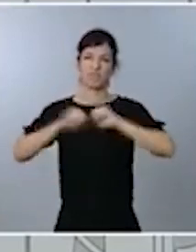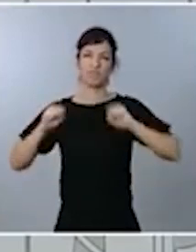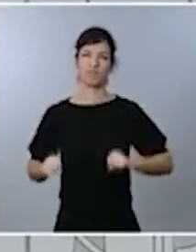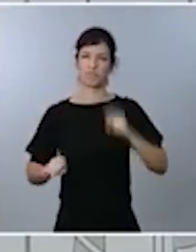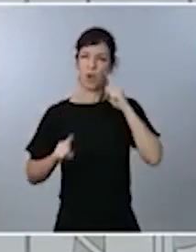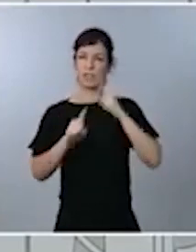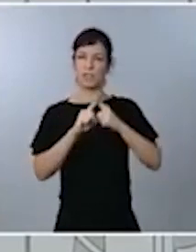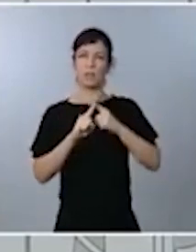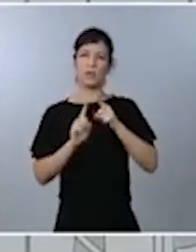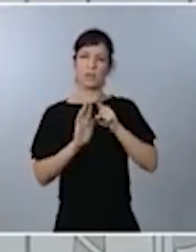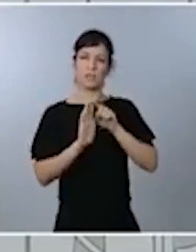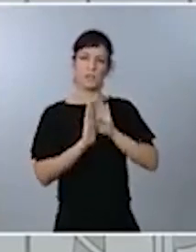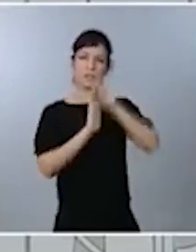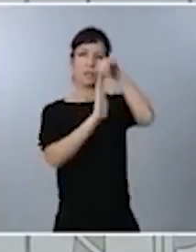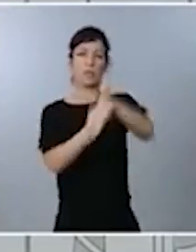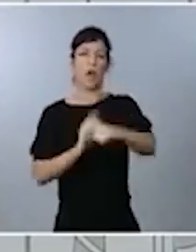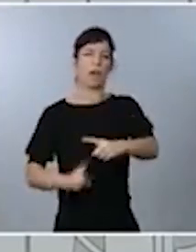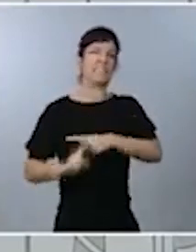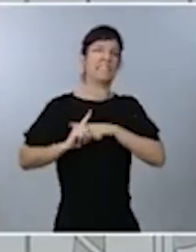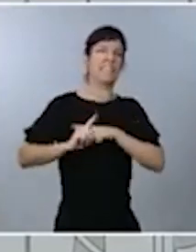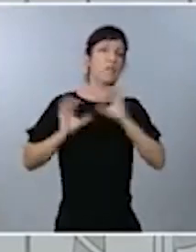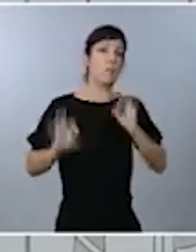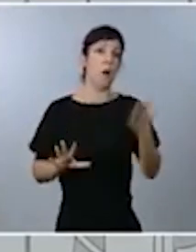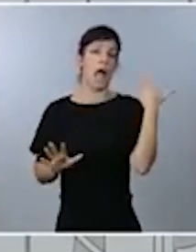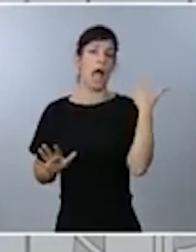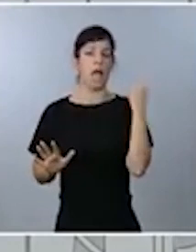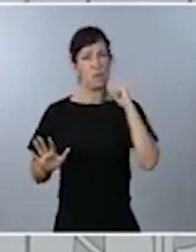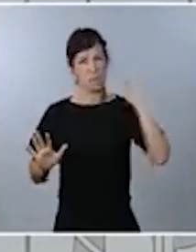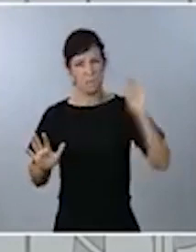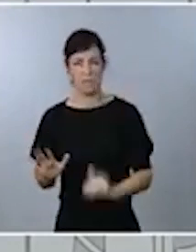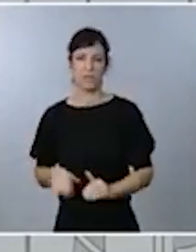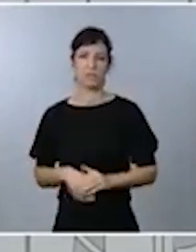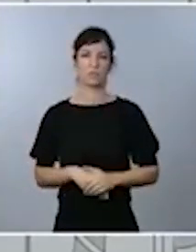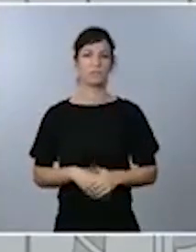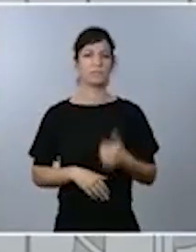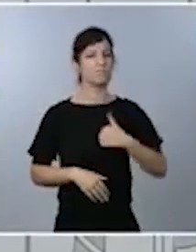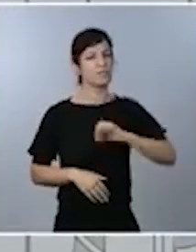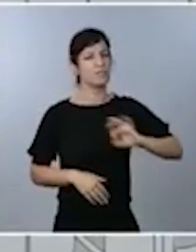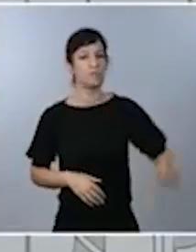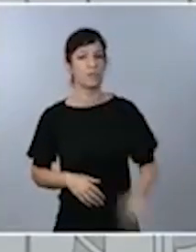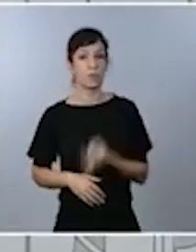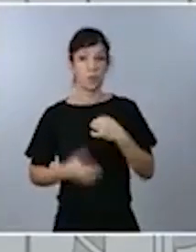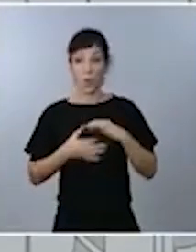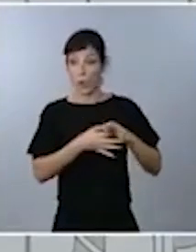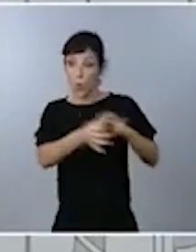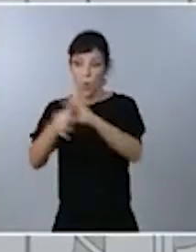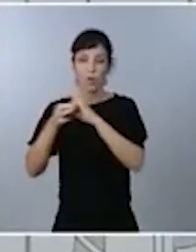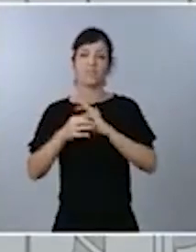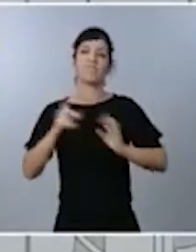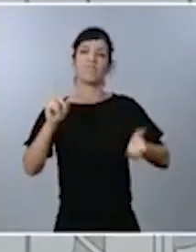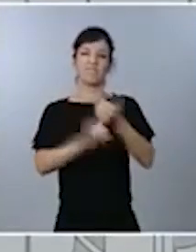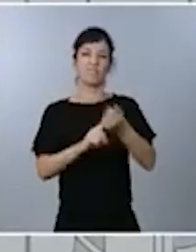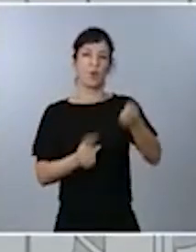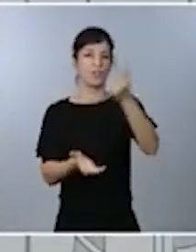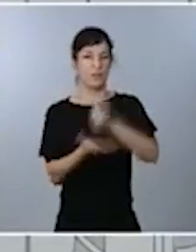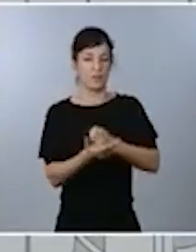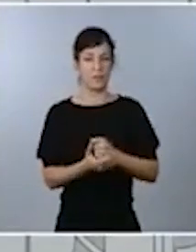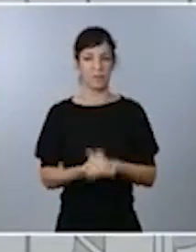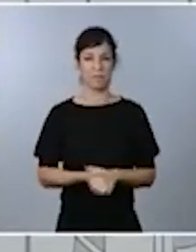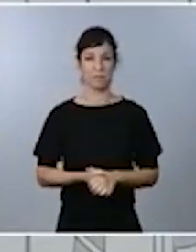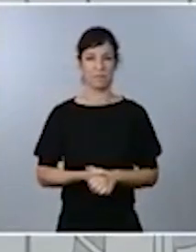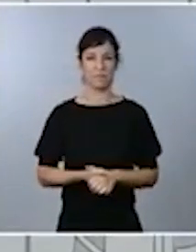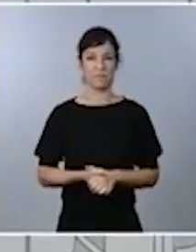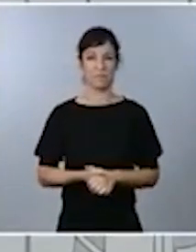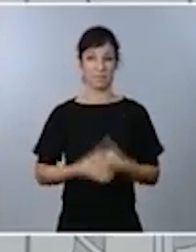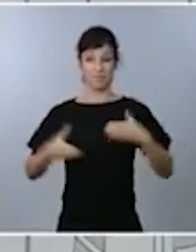mucho menores. Estoy seguro de que volveremos a lograrlo si nos mantenemos unidos. Cuando una colectividad sufre un